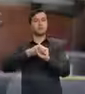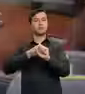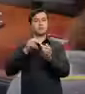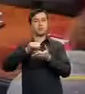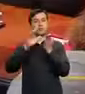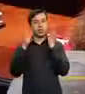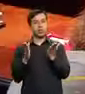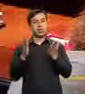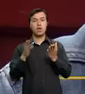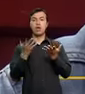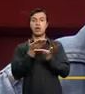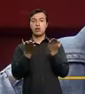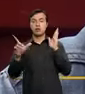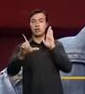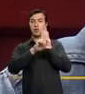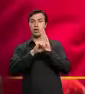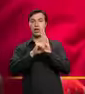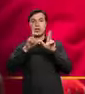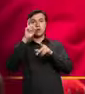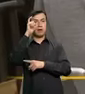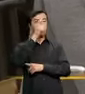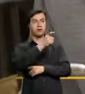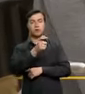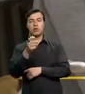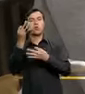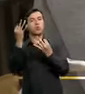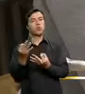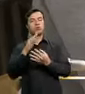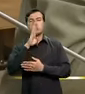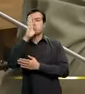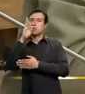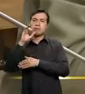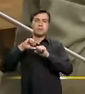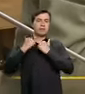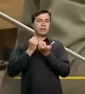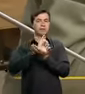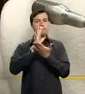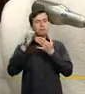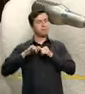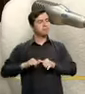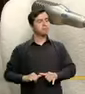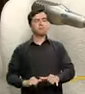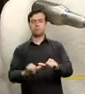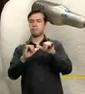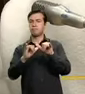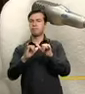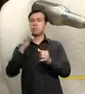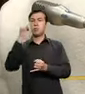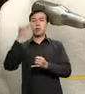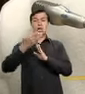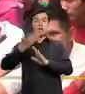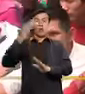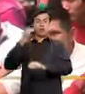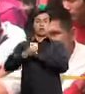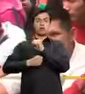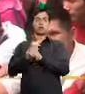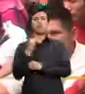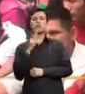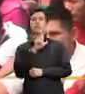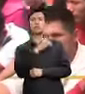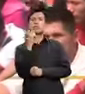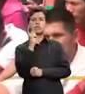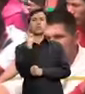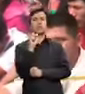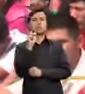La participación de la ciudadanía en la construcción de las leyes y en la fiscalización es una práctica permanente de la Asamblea Nacional. En el último